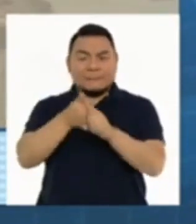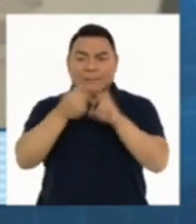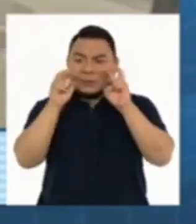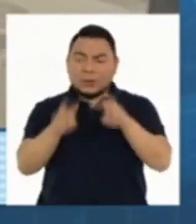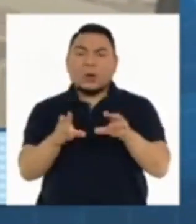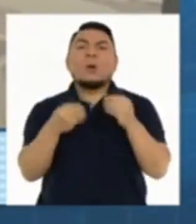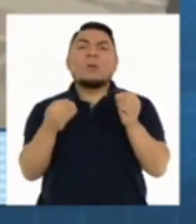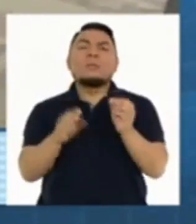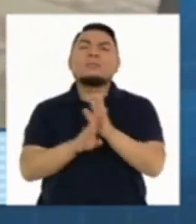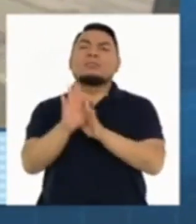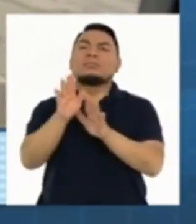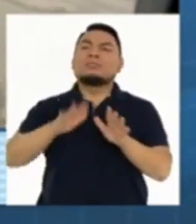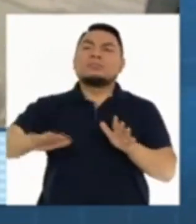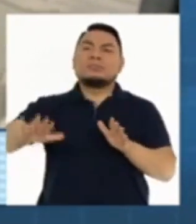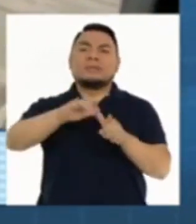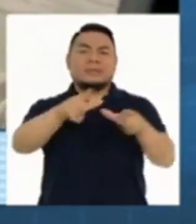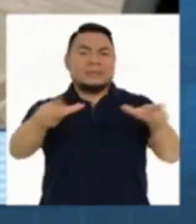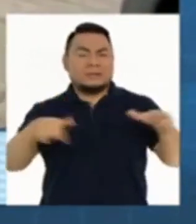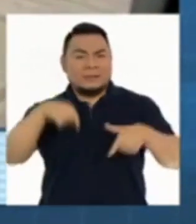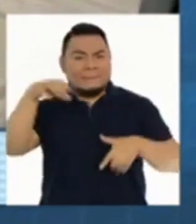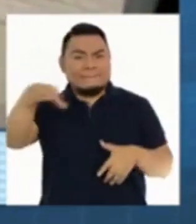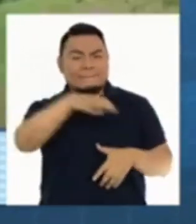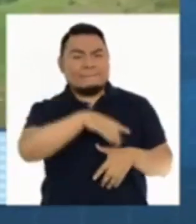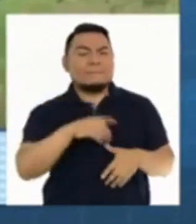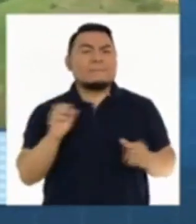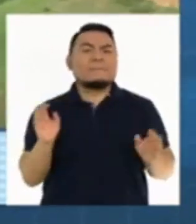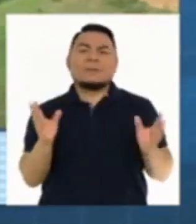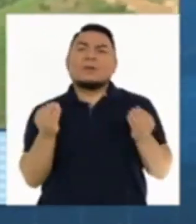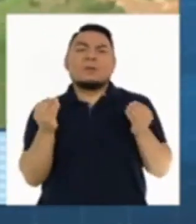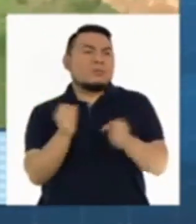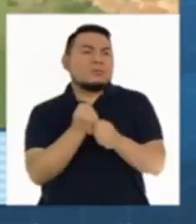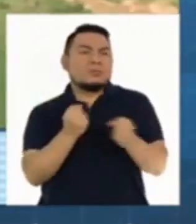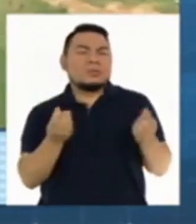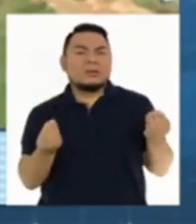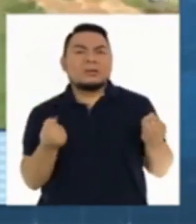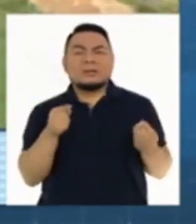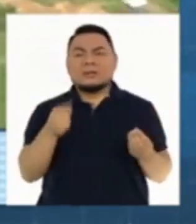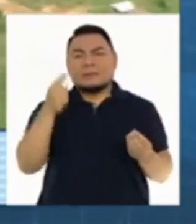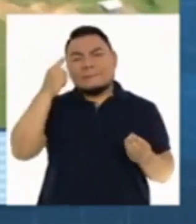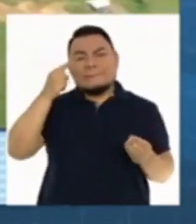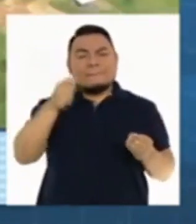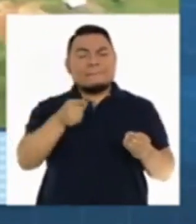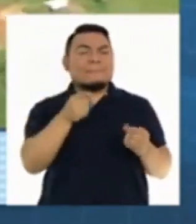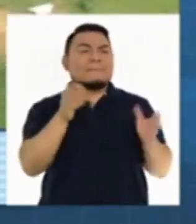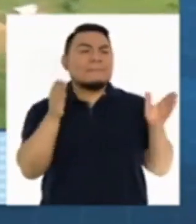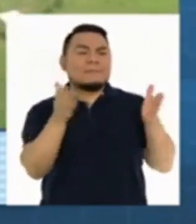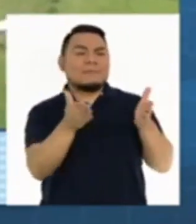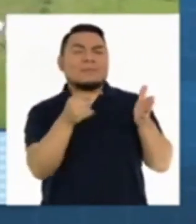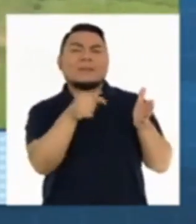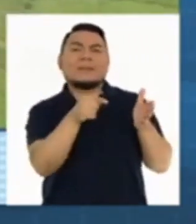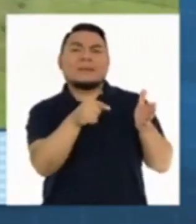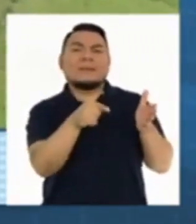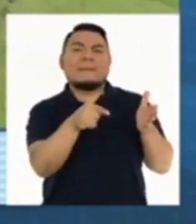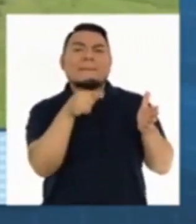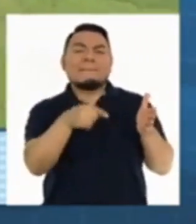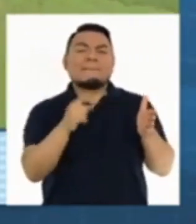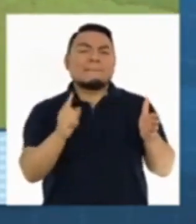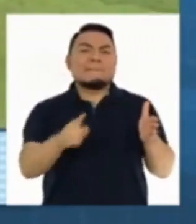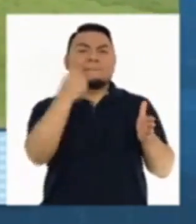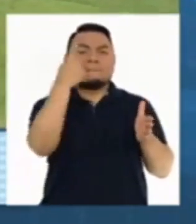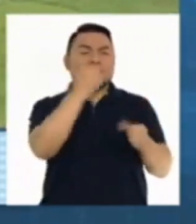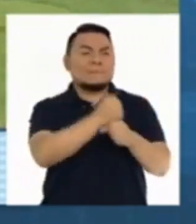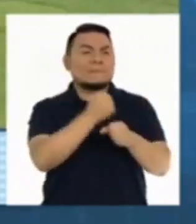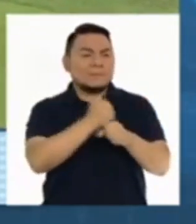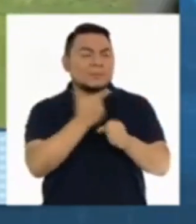desarrollo territorial de estas regiones. No es posible que, por un lado, tenemos unas prioridades